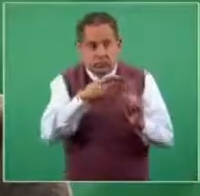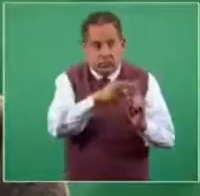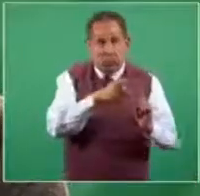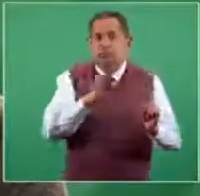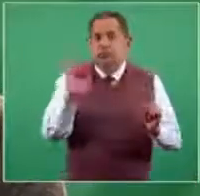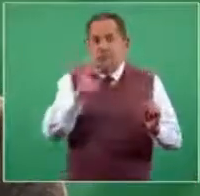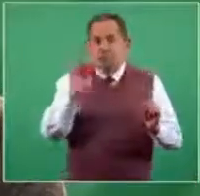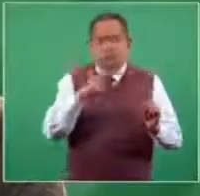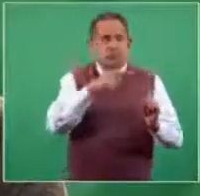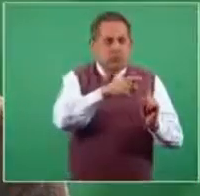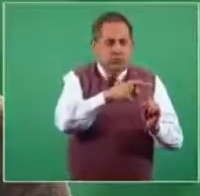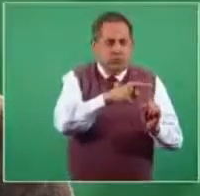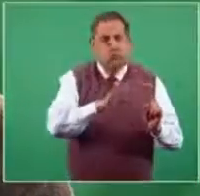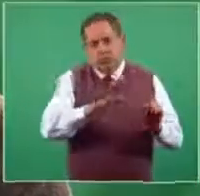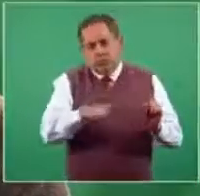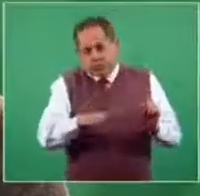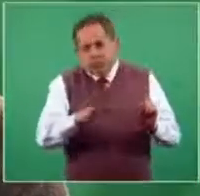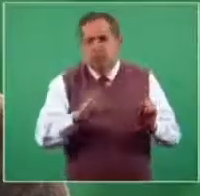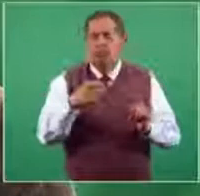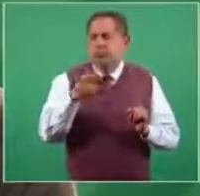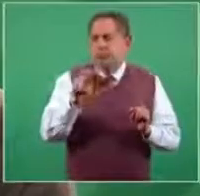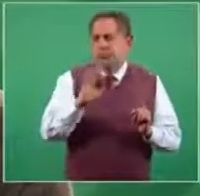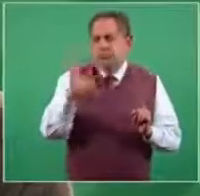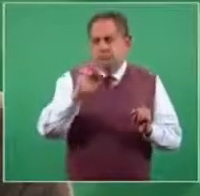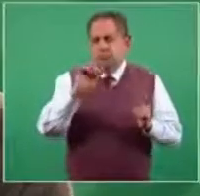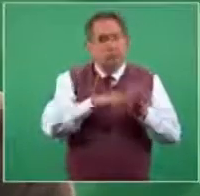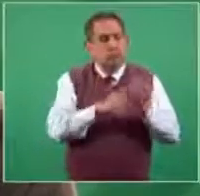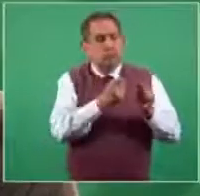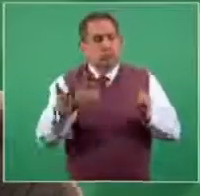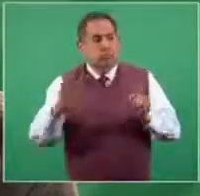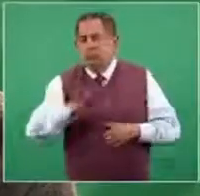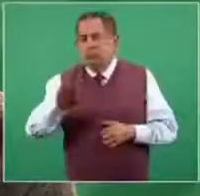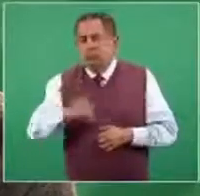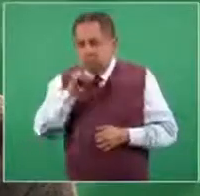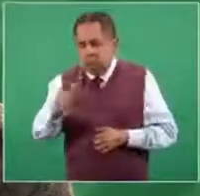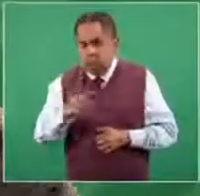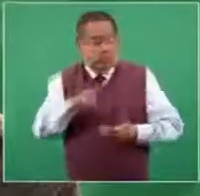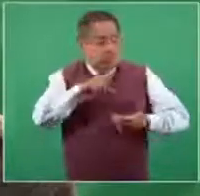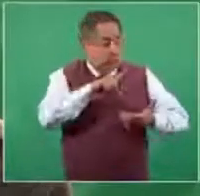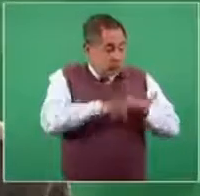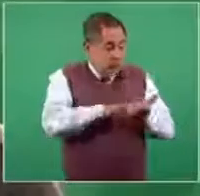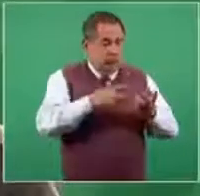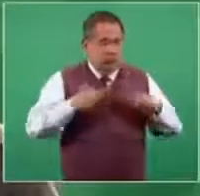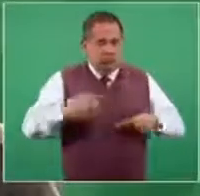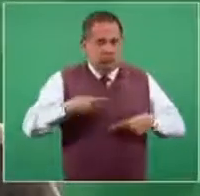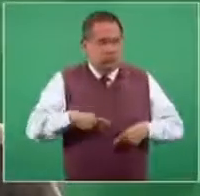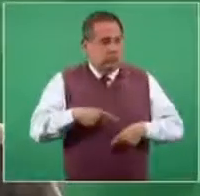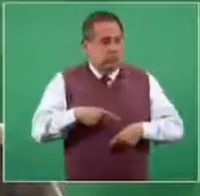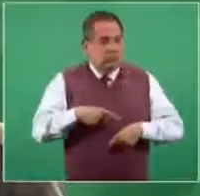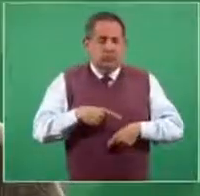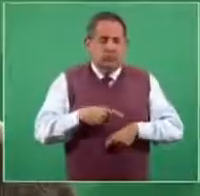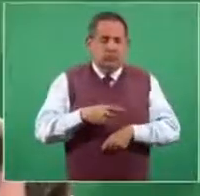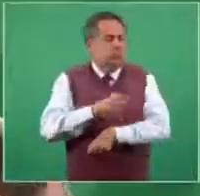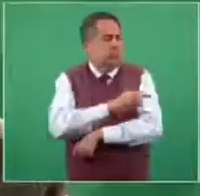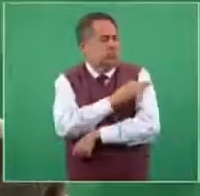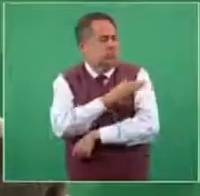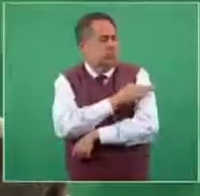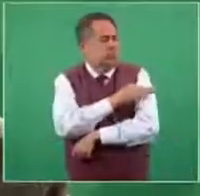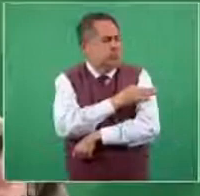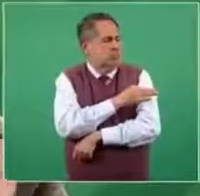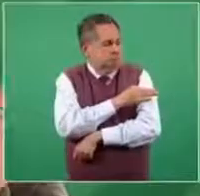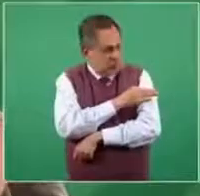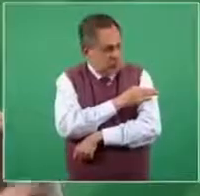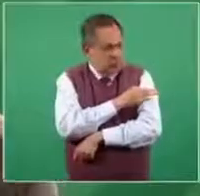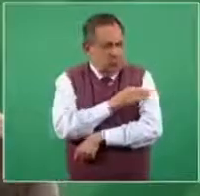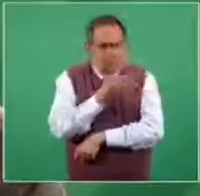quizá este es un caso letal, pero hay también casos que no han fallecido, de personas que se ponen la vacuna y a los pocos